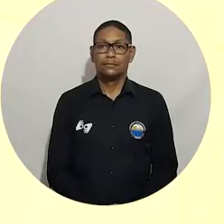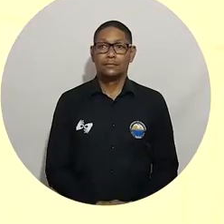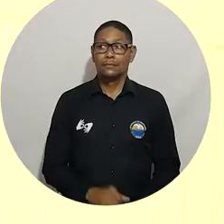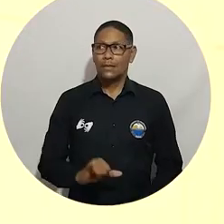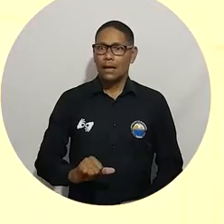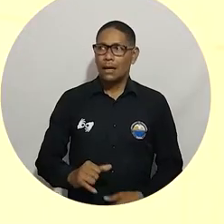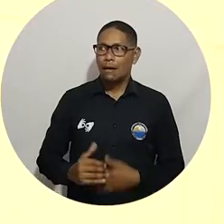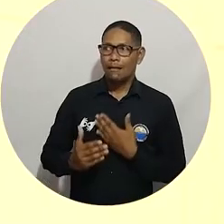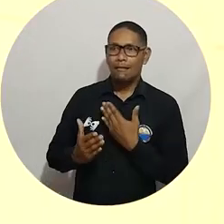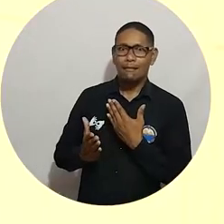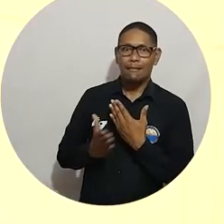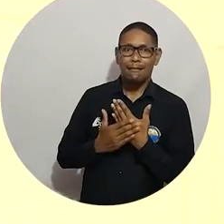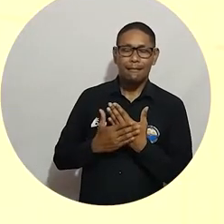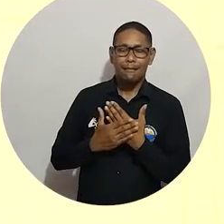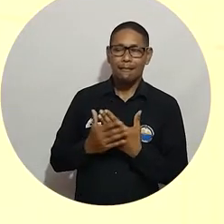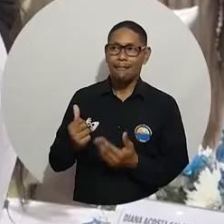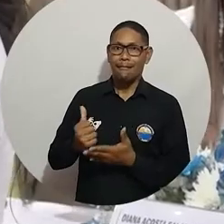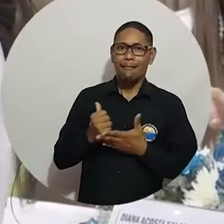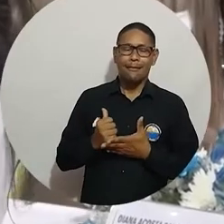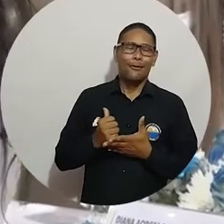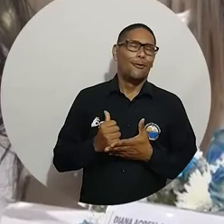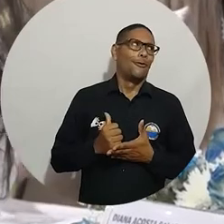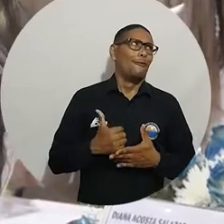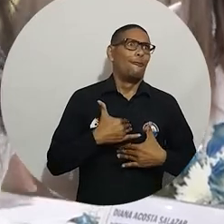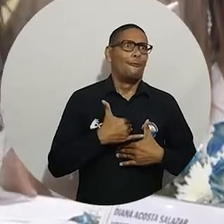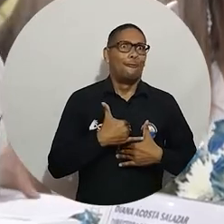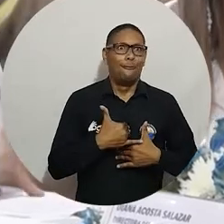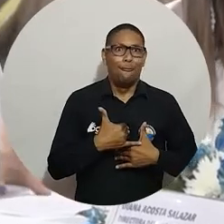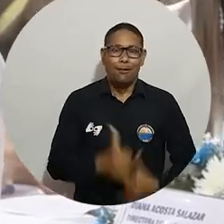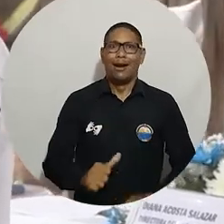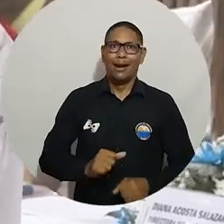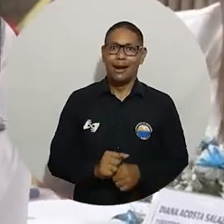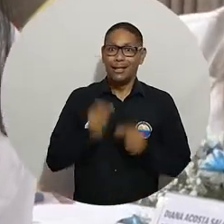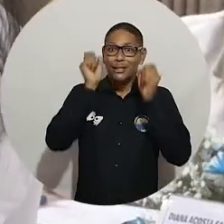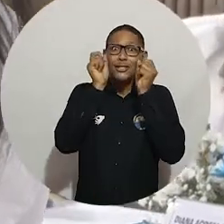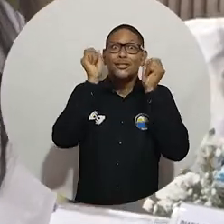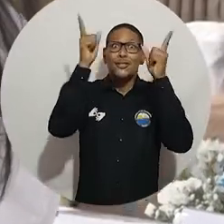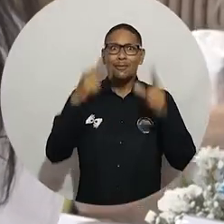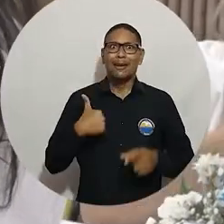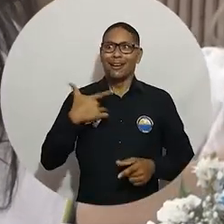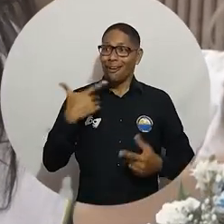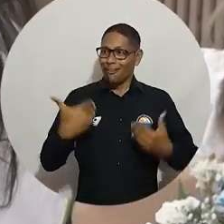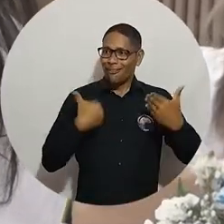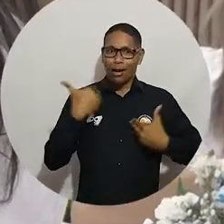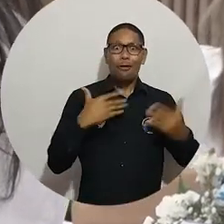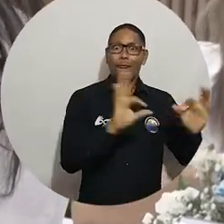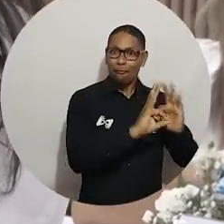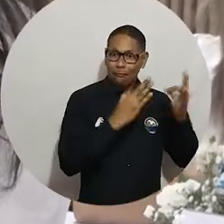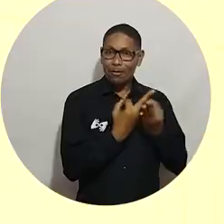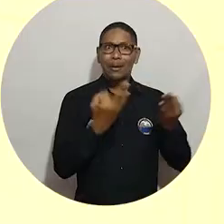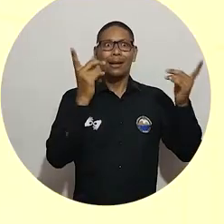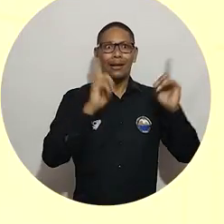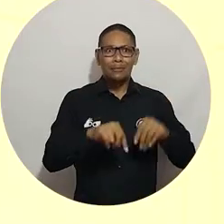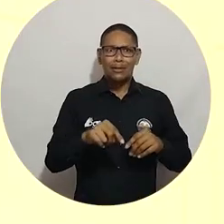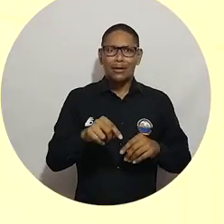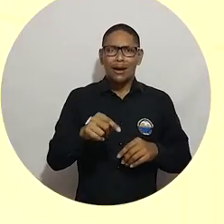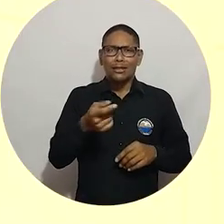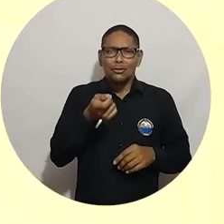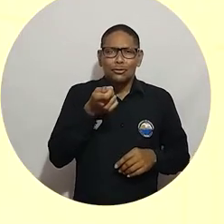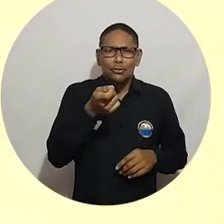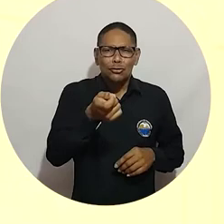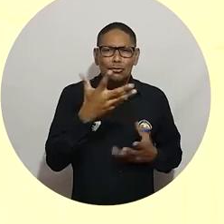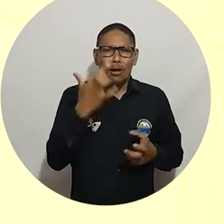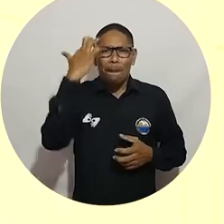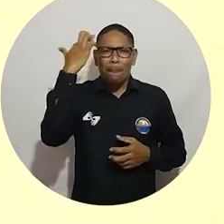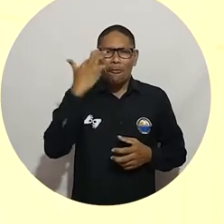El día que recibí la noticia de que soy beneficiario fue una gran noticia para mí, pues esto no lo esperaba. Fue de mucha satisfacción para mí, mi familia, estar más cerca de mis